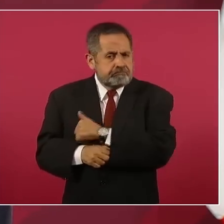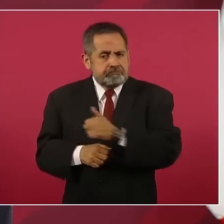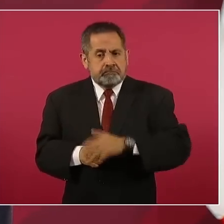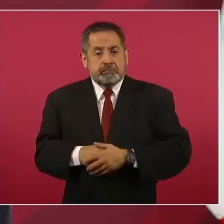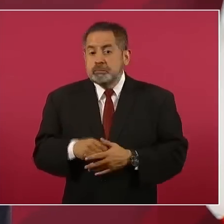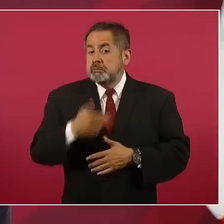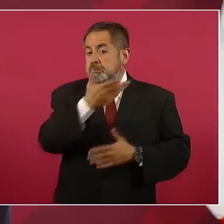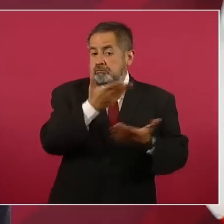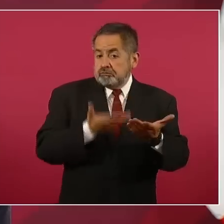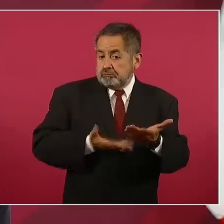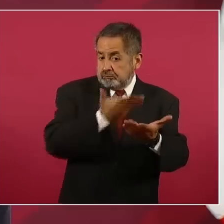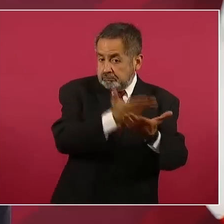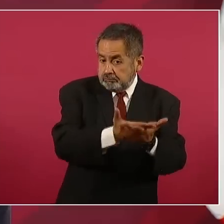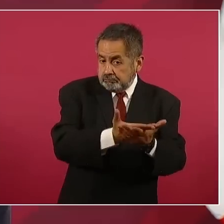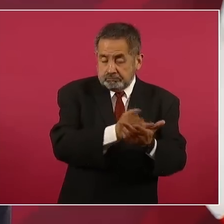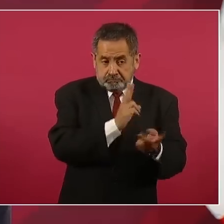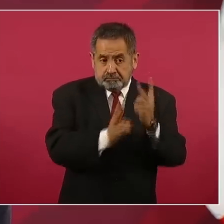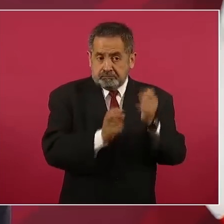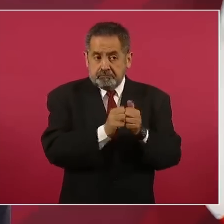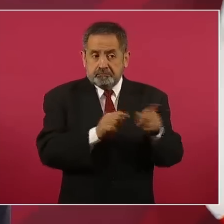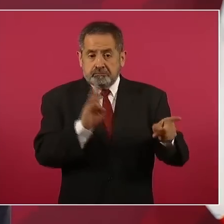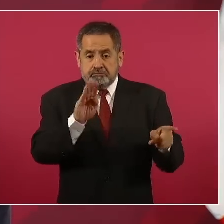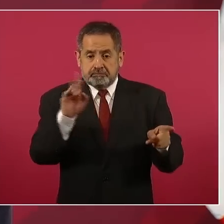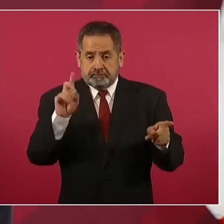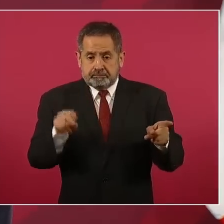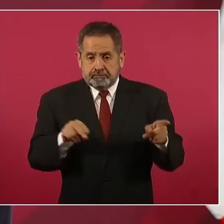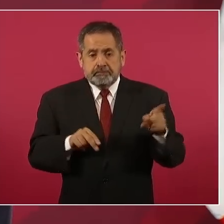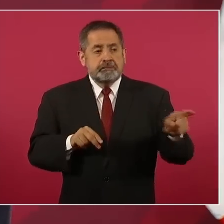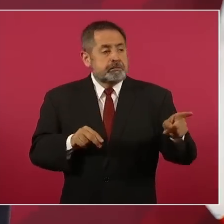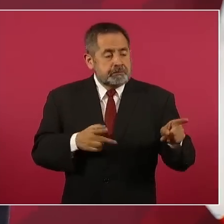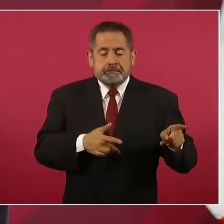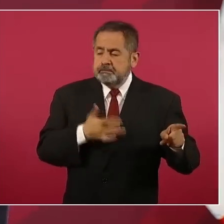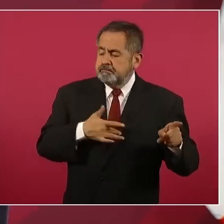analizar. Como ya dije,